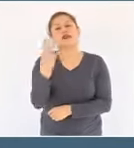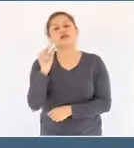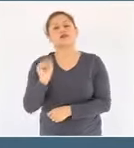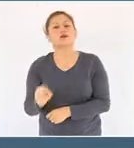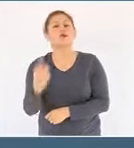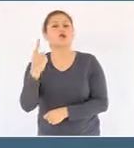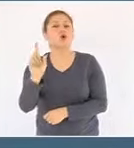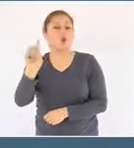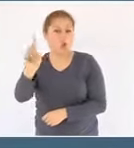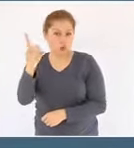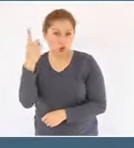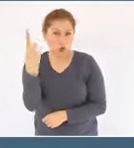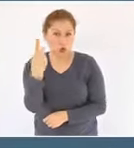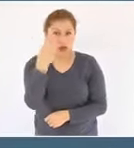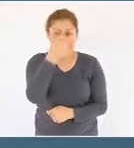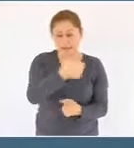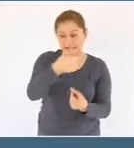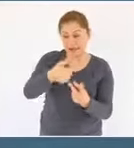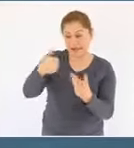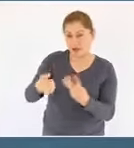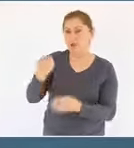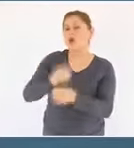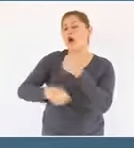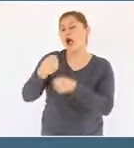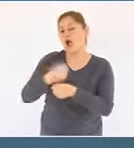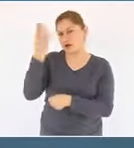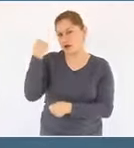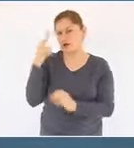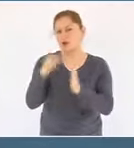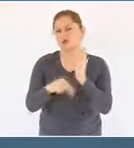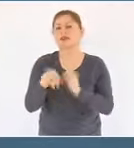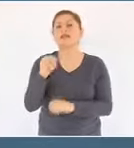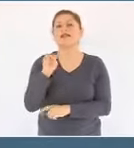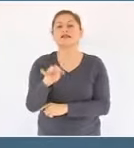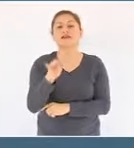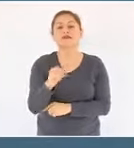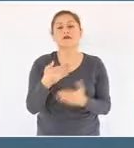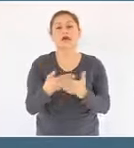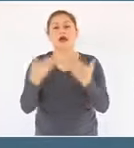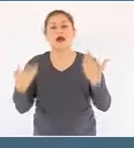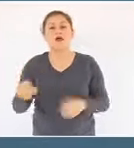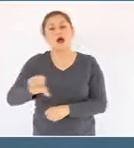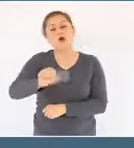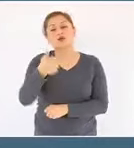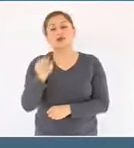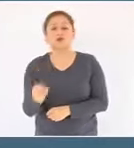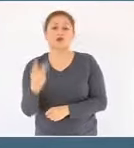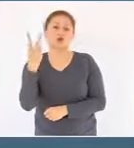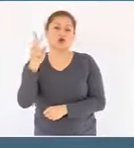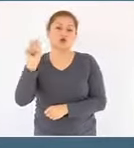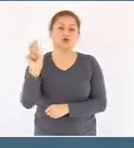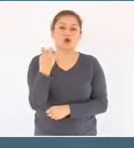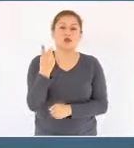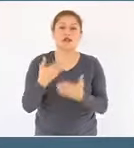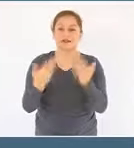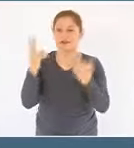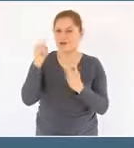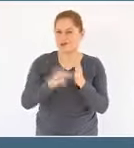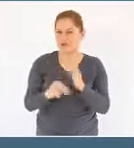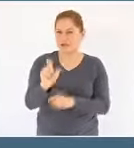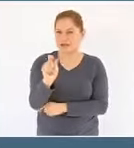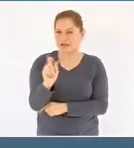dólares por barril en 2019 a 11.2 dólares en 2020, es decir,